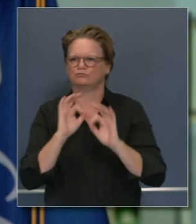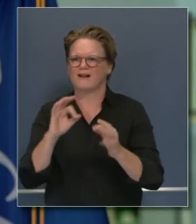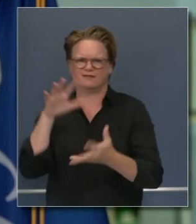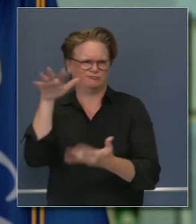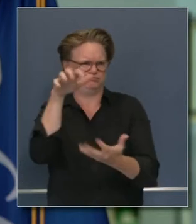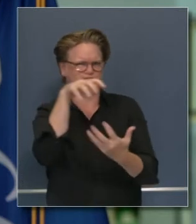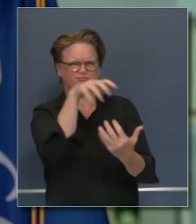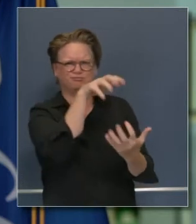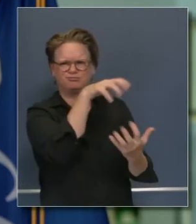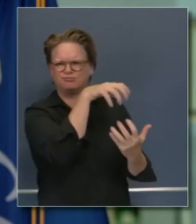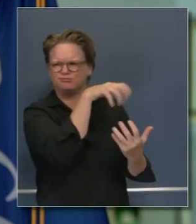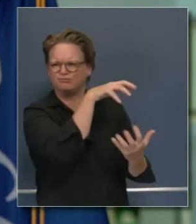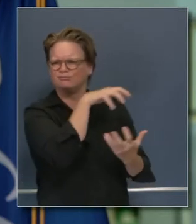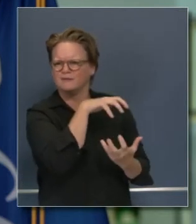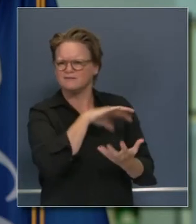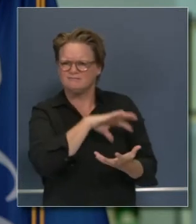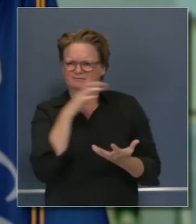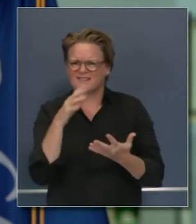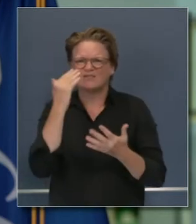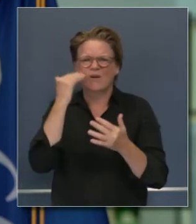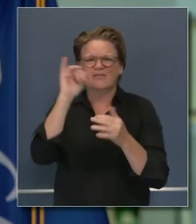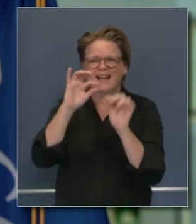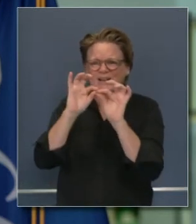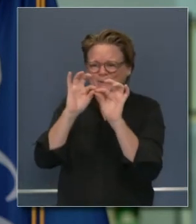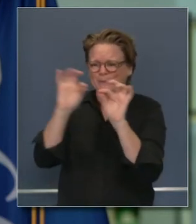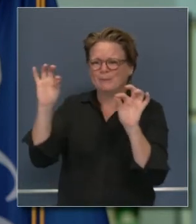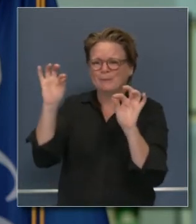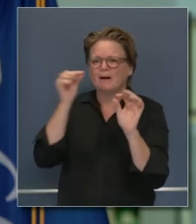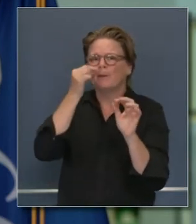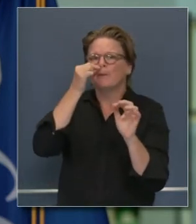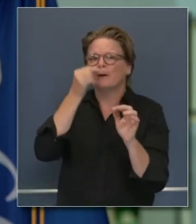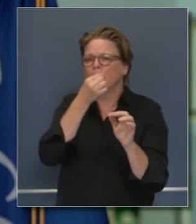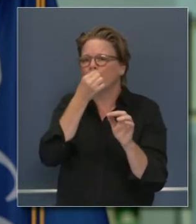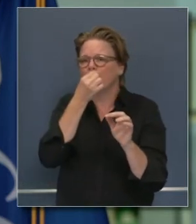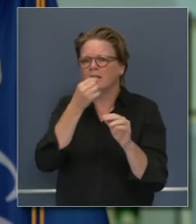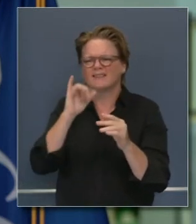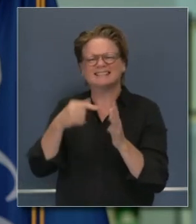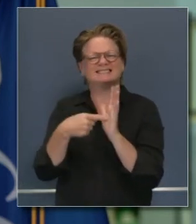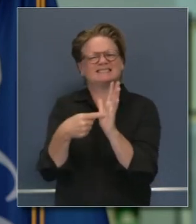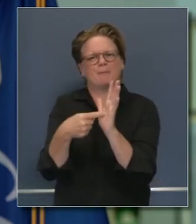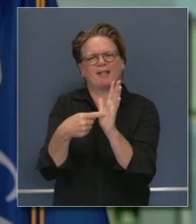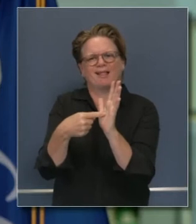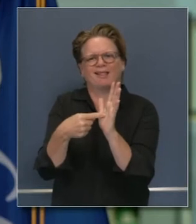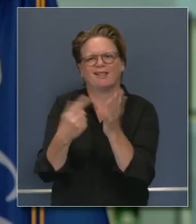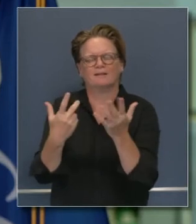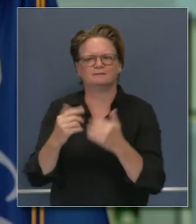millones de hisopos y el medio de transporte para el agente viral